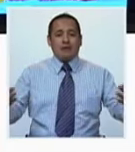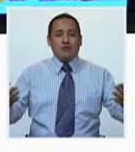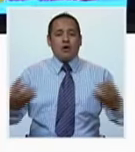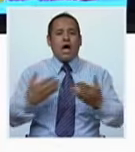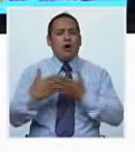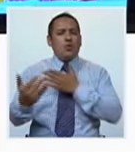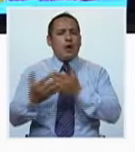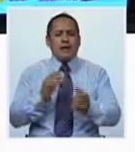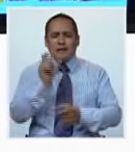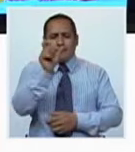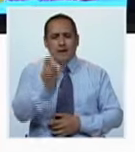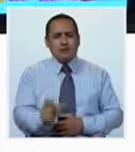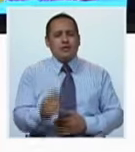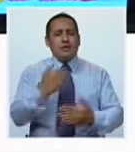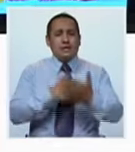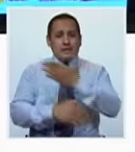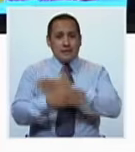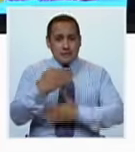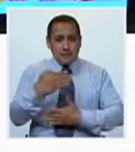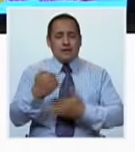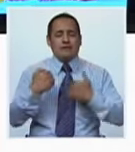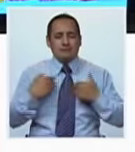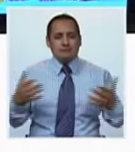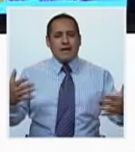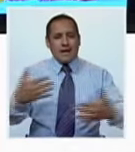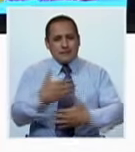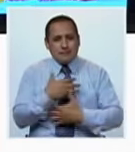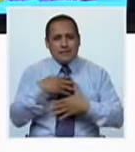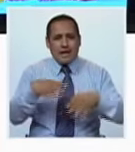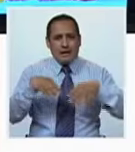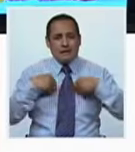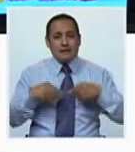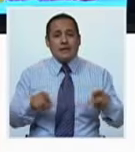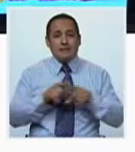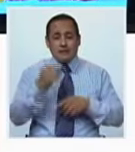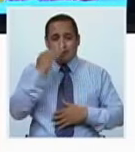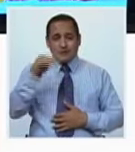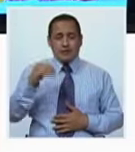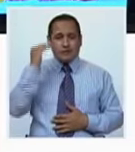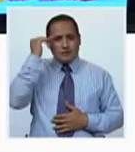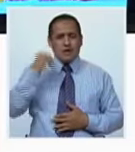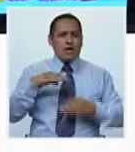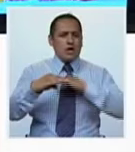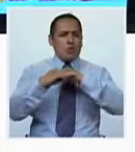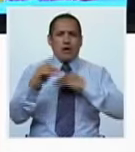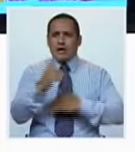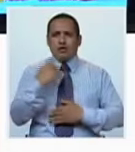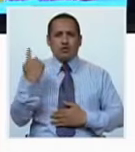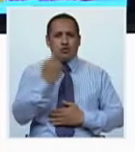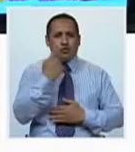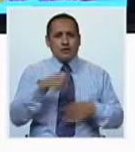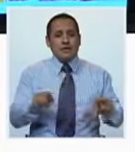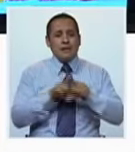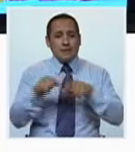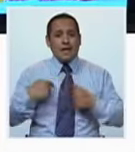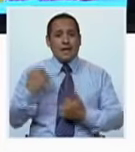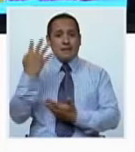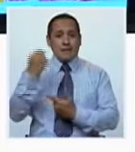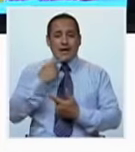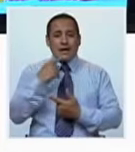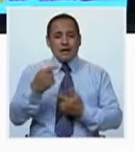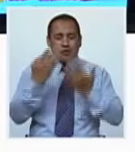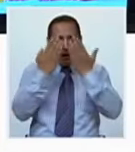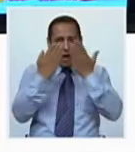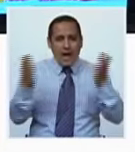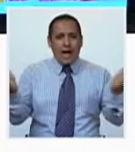a cualquier persona que tenga una diversidad. Entonces, las personas con síndrome de Down son seres humanos igual que todos y esperan eso,